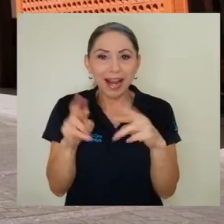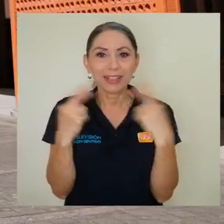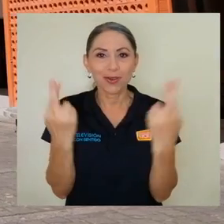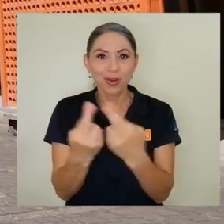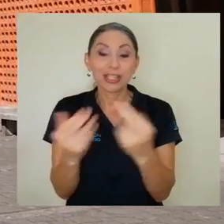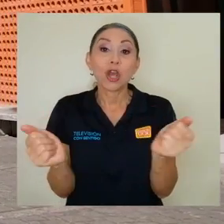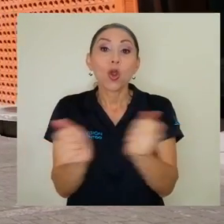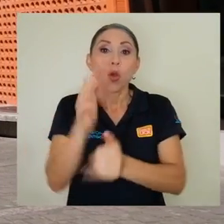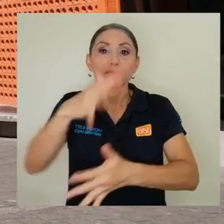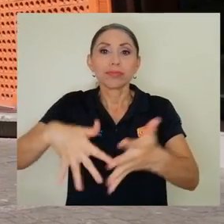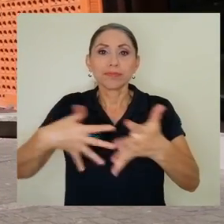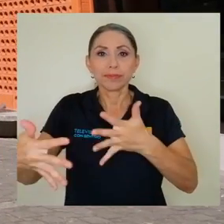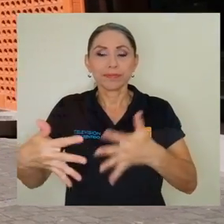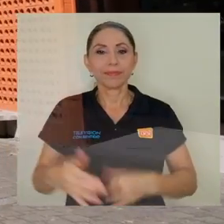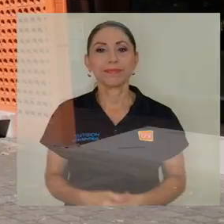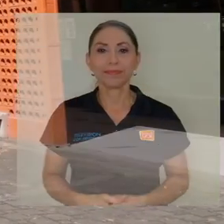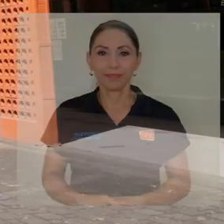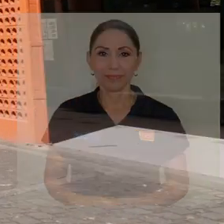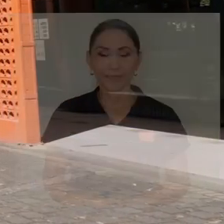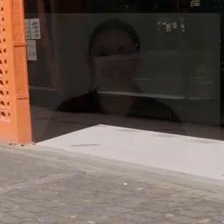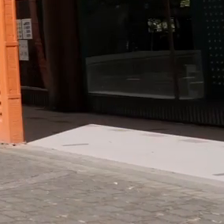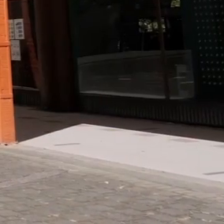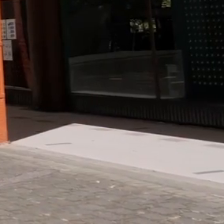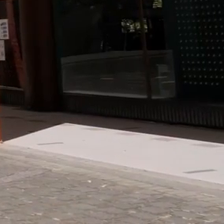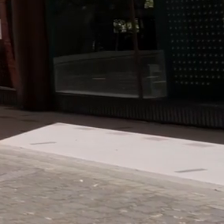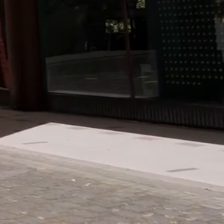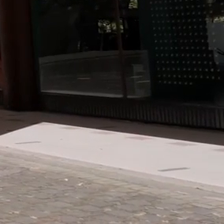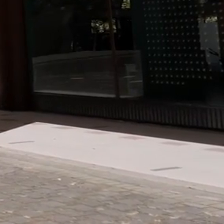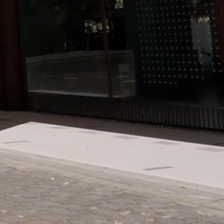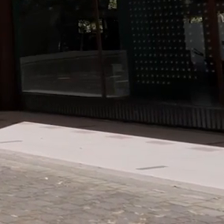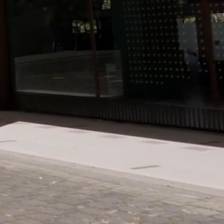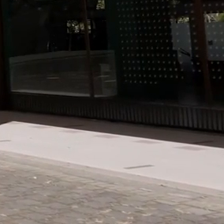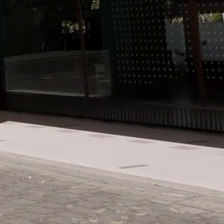con los días y las horas establecidas. Gracias.